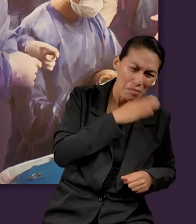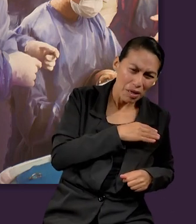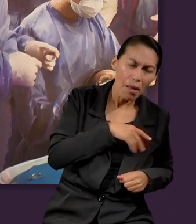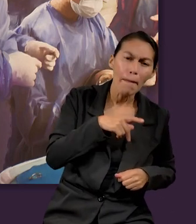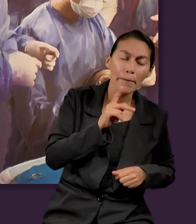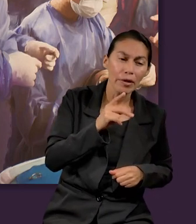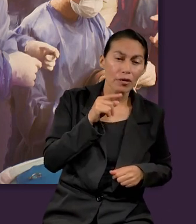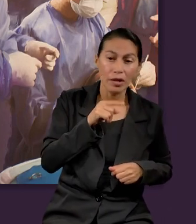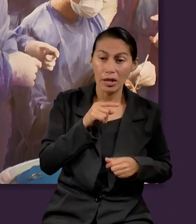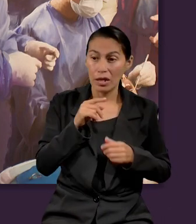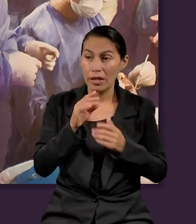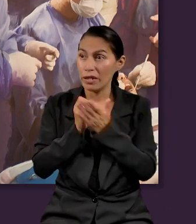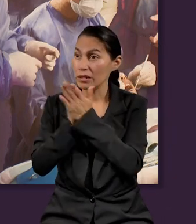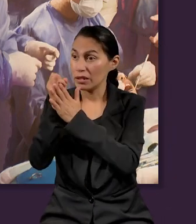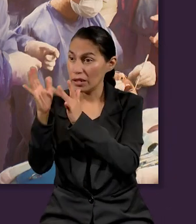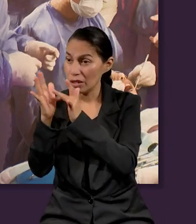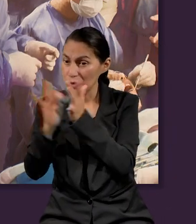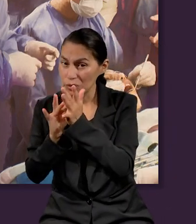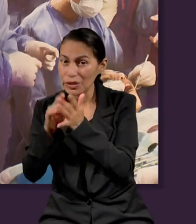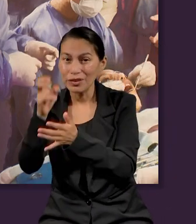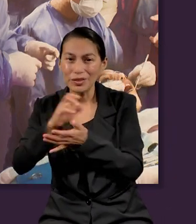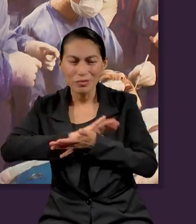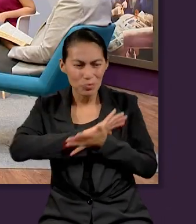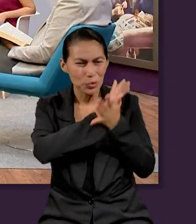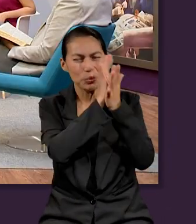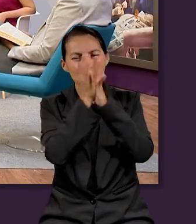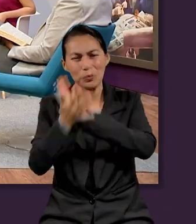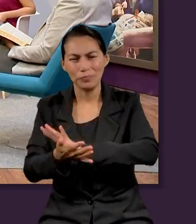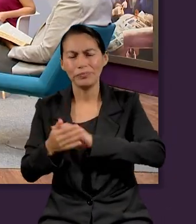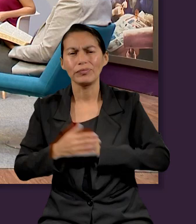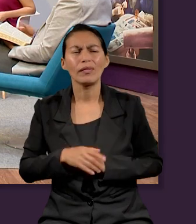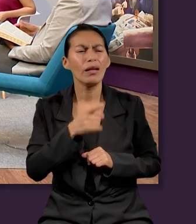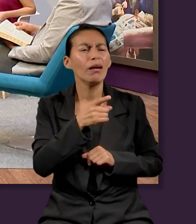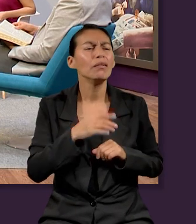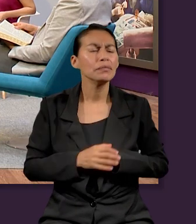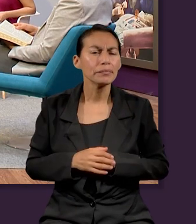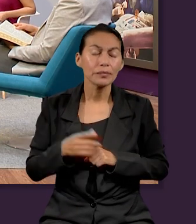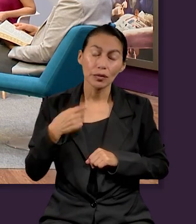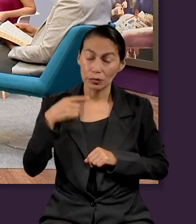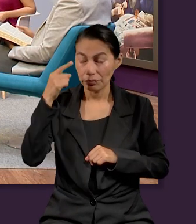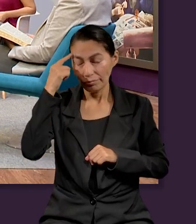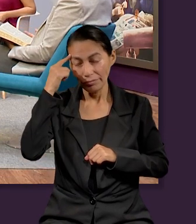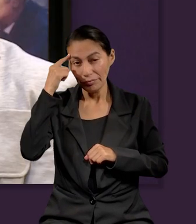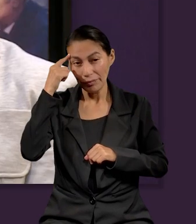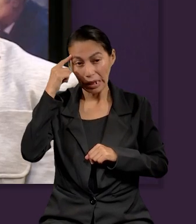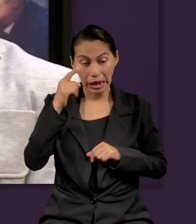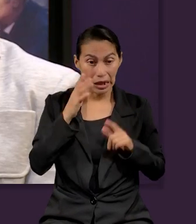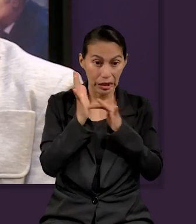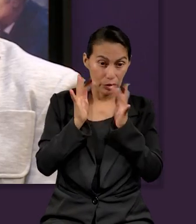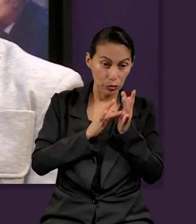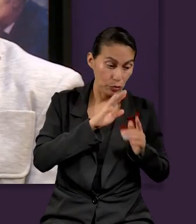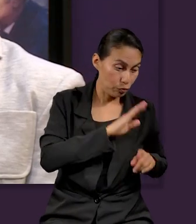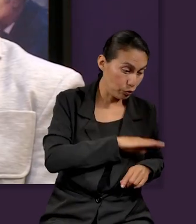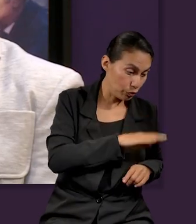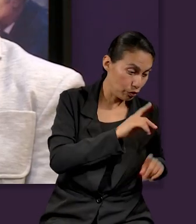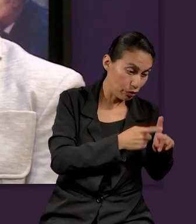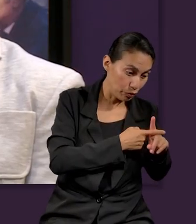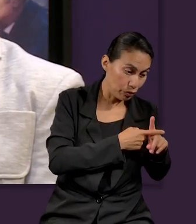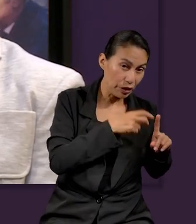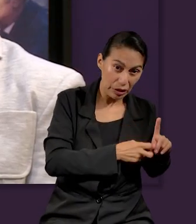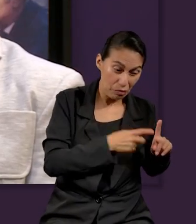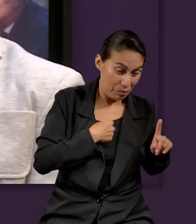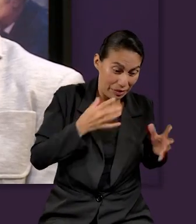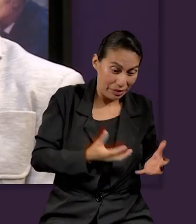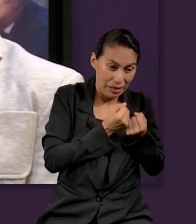él cambia y pues acepta a Jesús. Gracias, Enrique. Yo me quedo con que por la sangre del cordero tenemos la victoria.